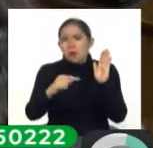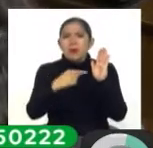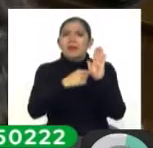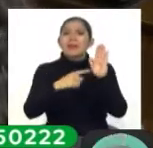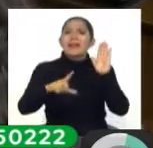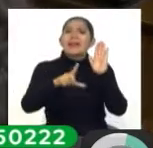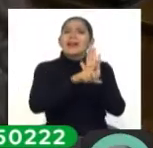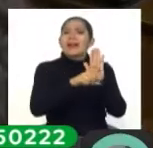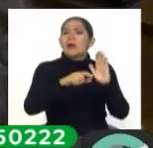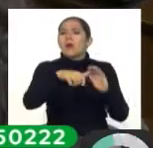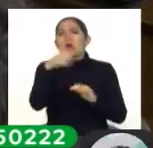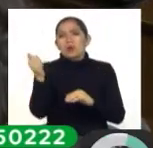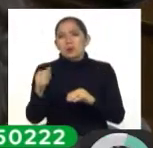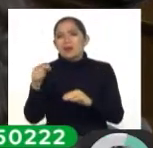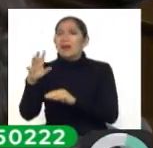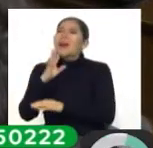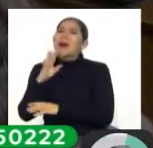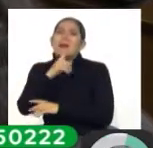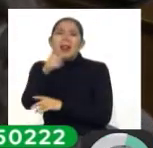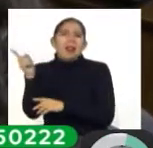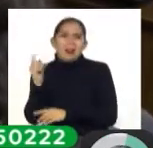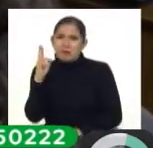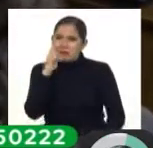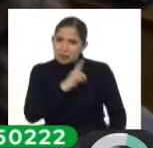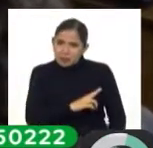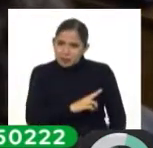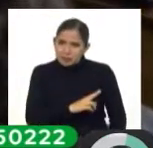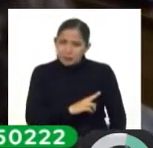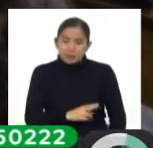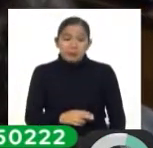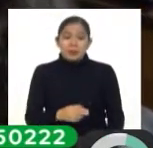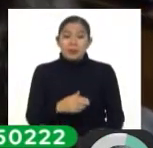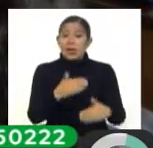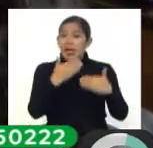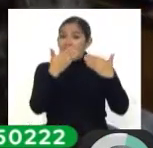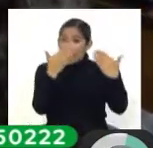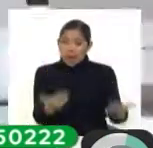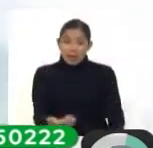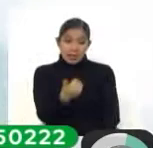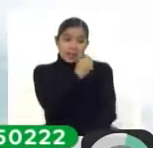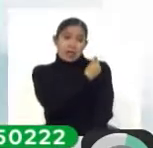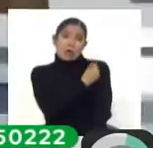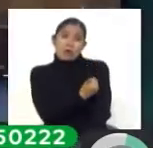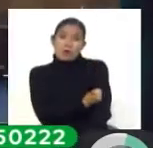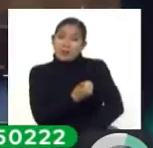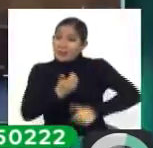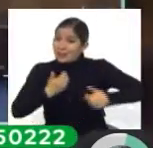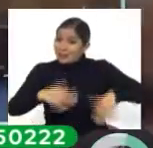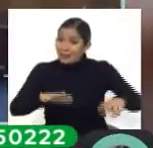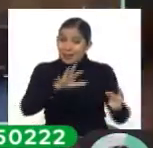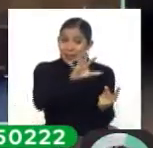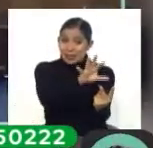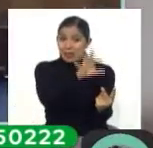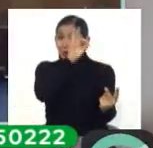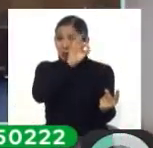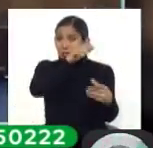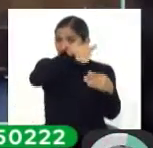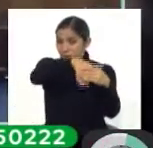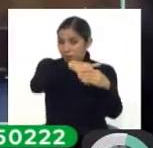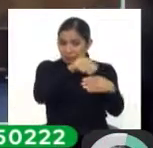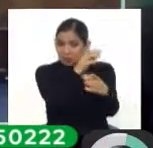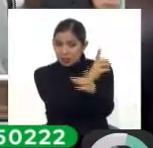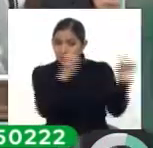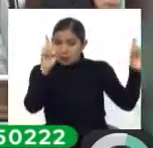falso. Por las autoridades electas democráticamente gozan de inviolabilidad,